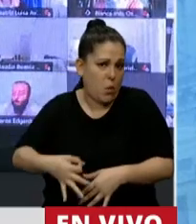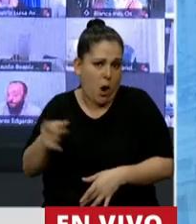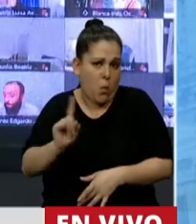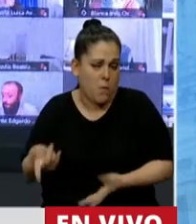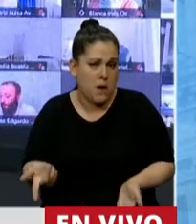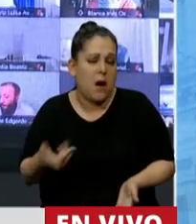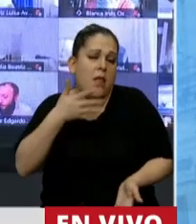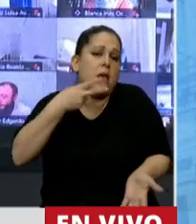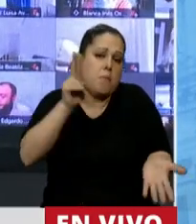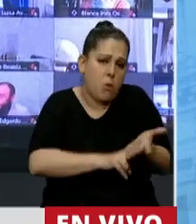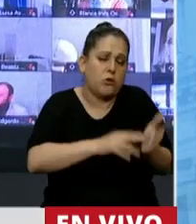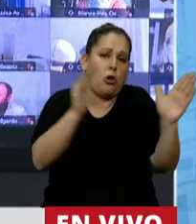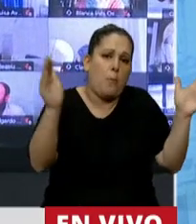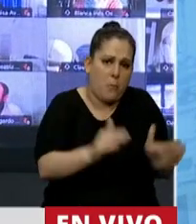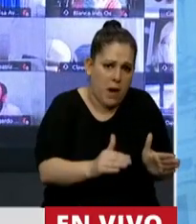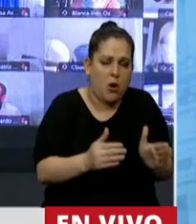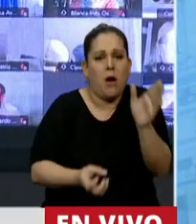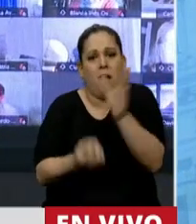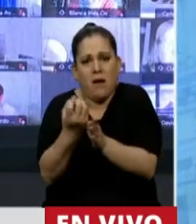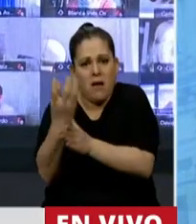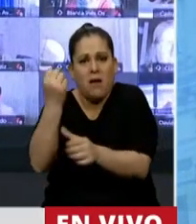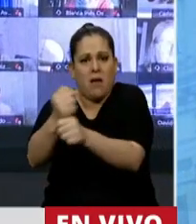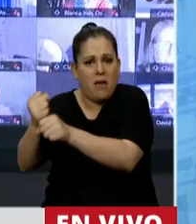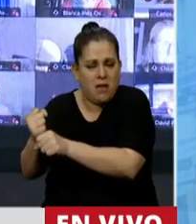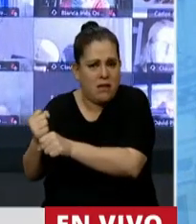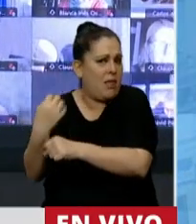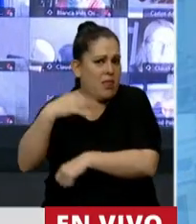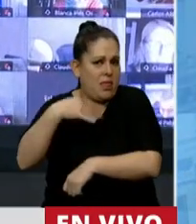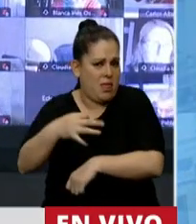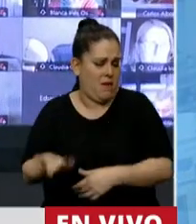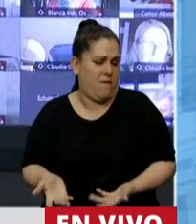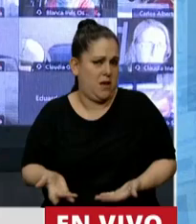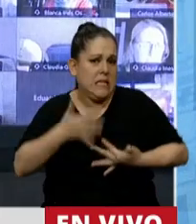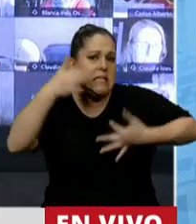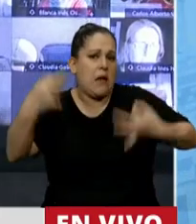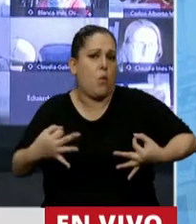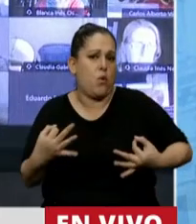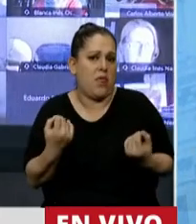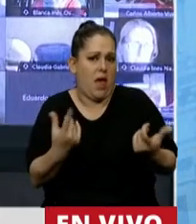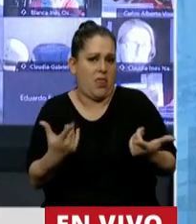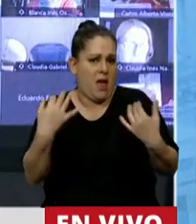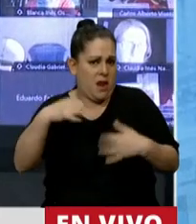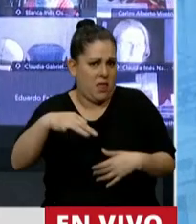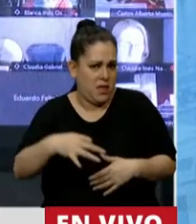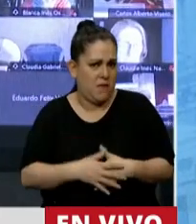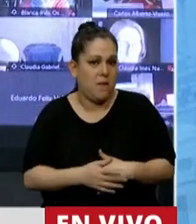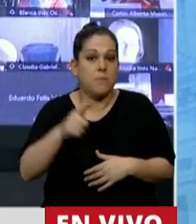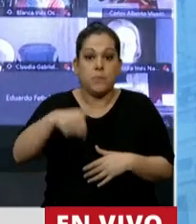bajar impuestos, hay que crear empleo, hay que dar seguridad jurídica. Mire, esta noche